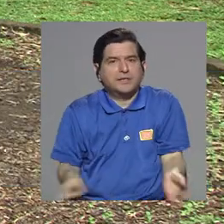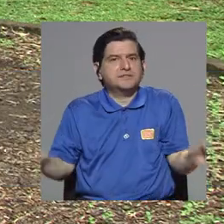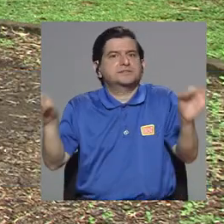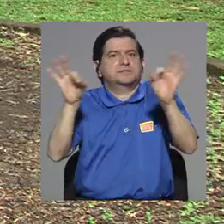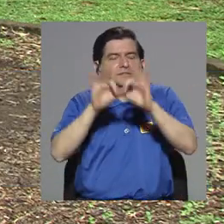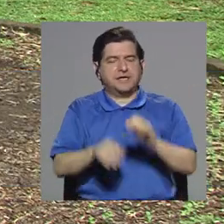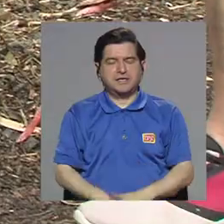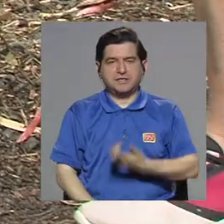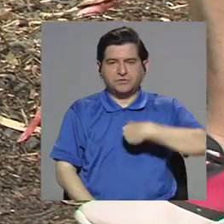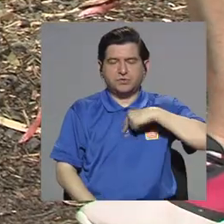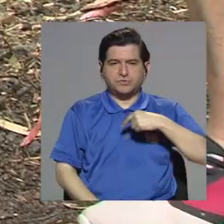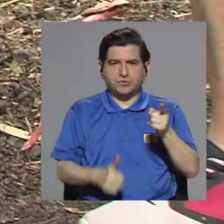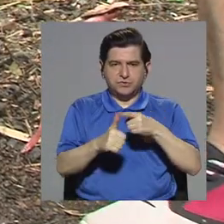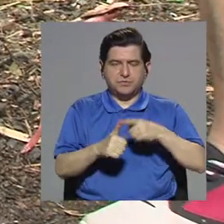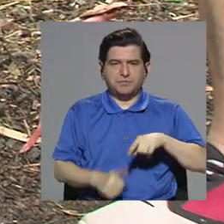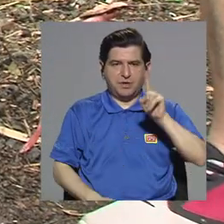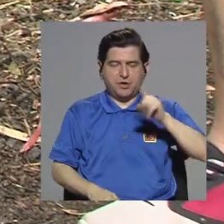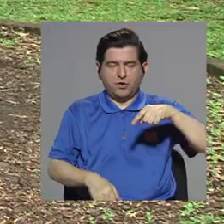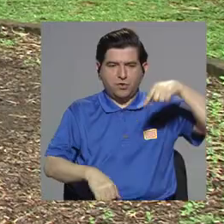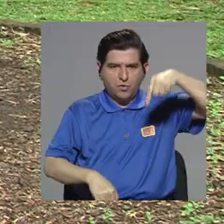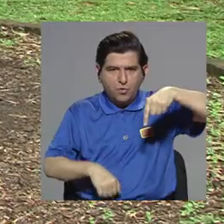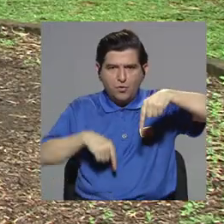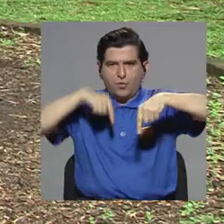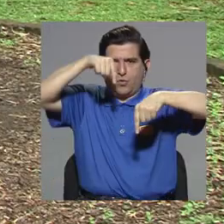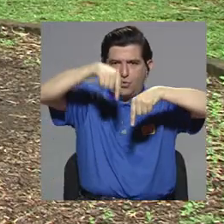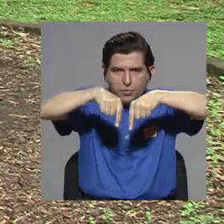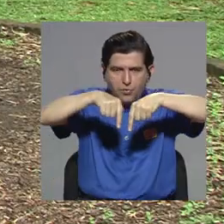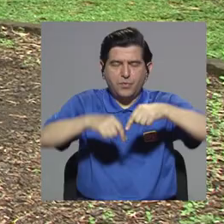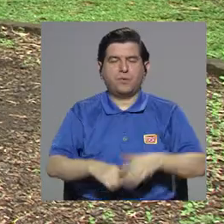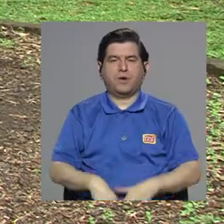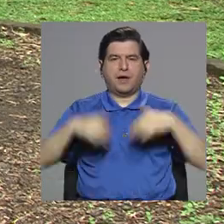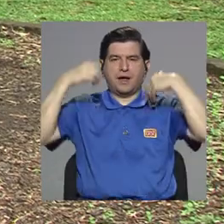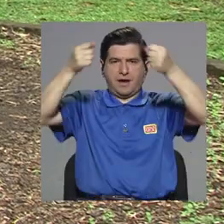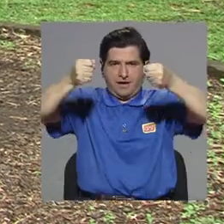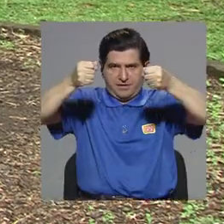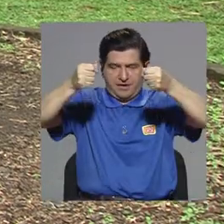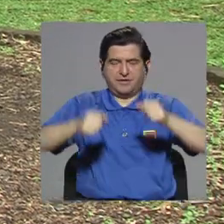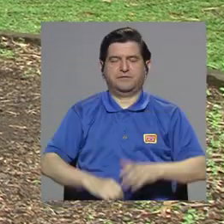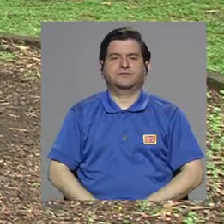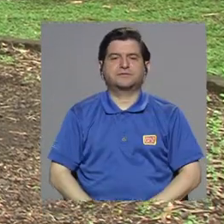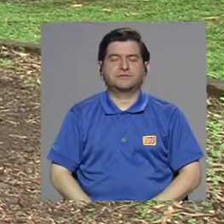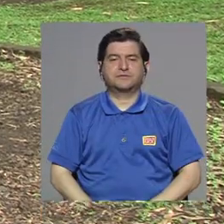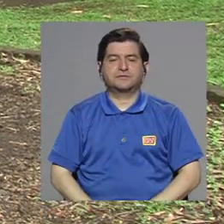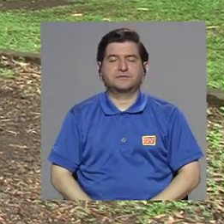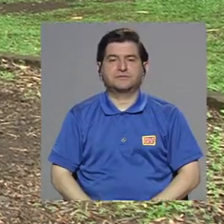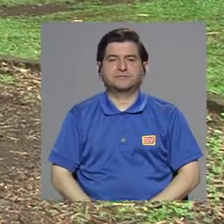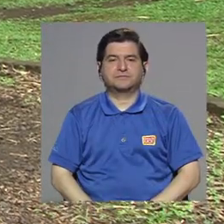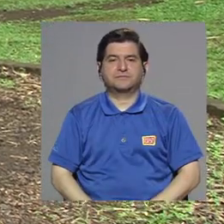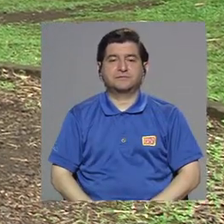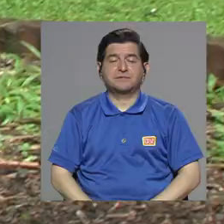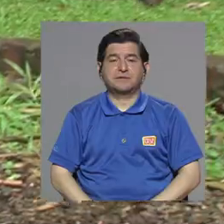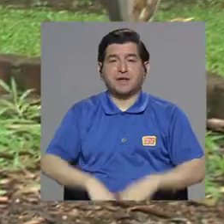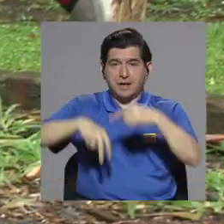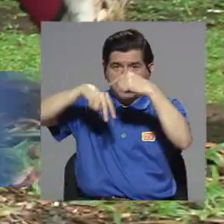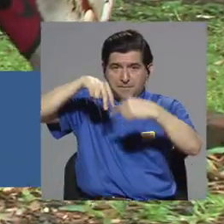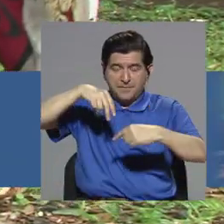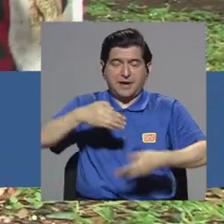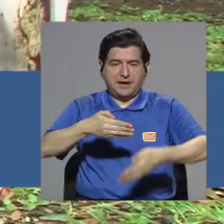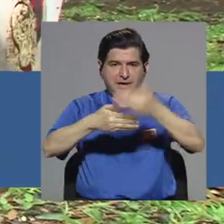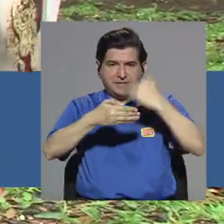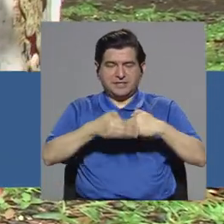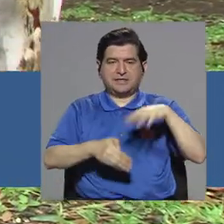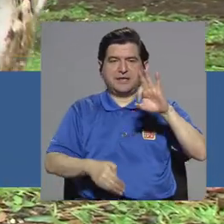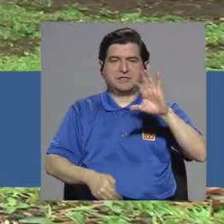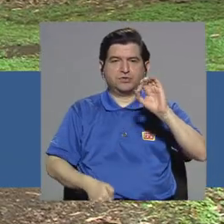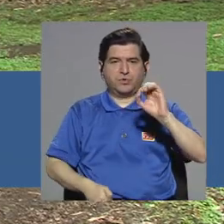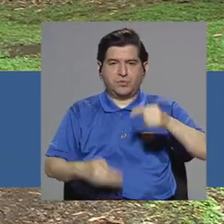la entrada es muy importante, donde vamos a poner una pierna, luego la otra pierna, siempre agarrándonos arriba, y nos guindamos. Las piernas van hacia